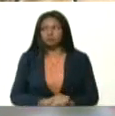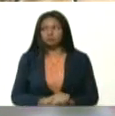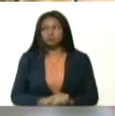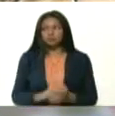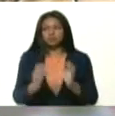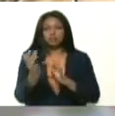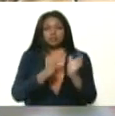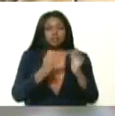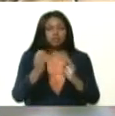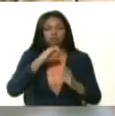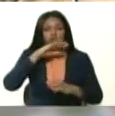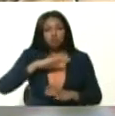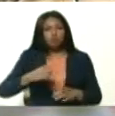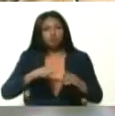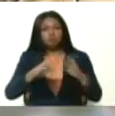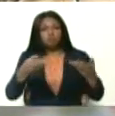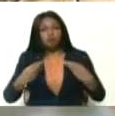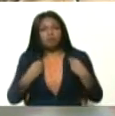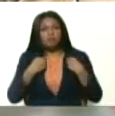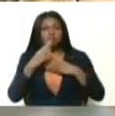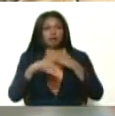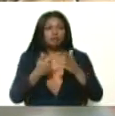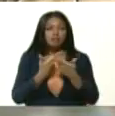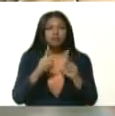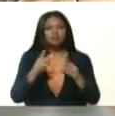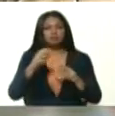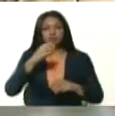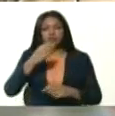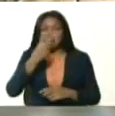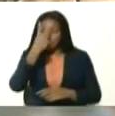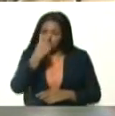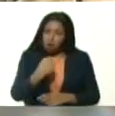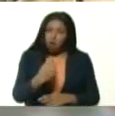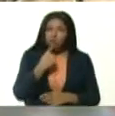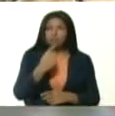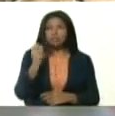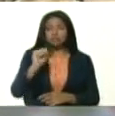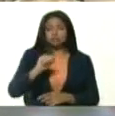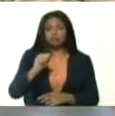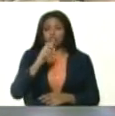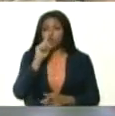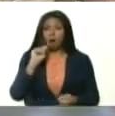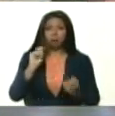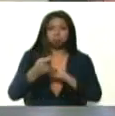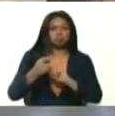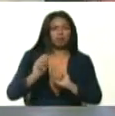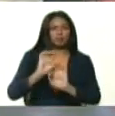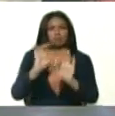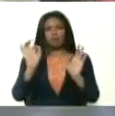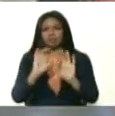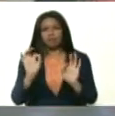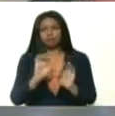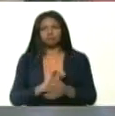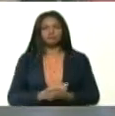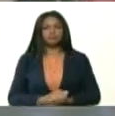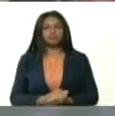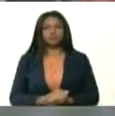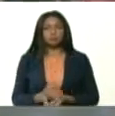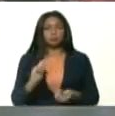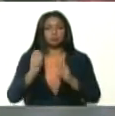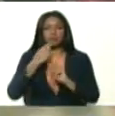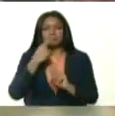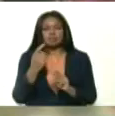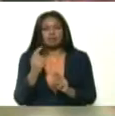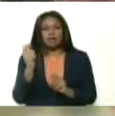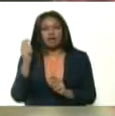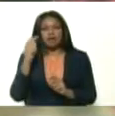histórico, que vino a dar su vida por la liberación de los pobres. Yo le decía, no hay contradicción en eso. No hay contradicción